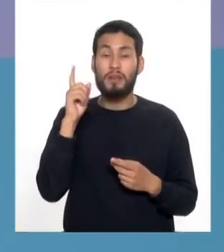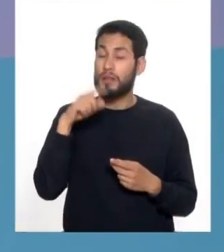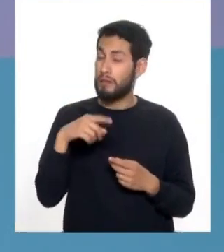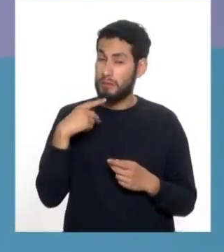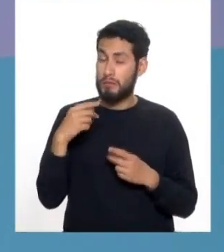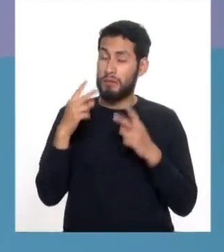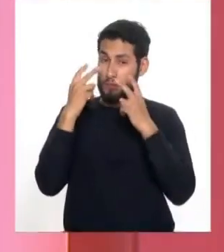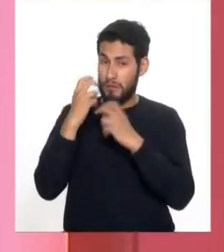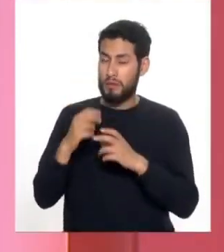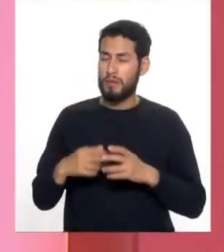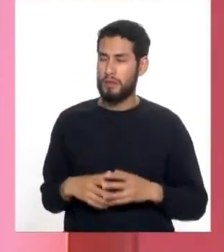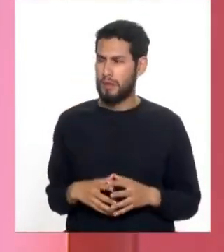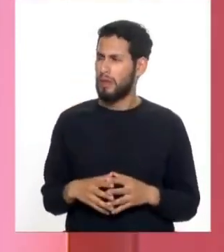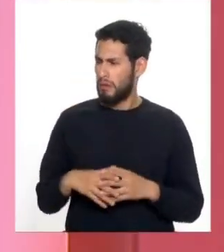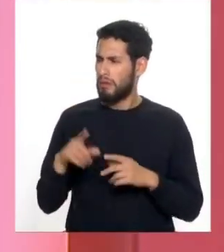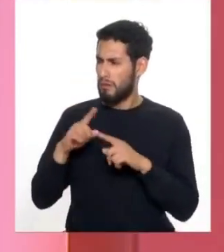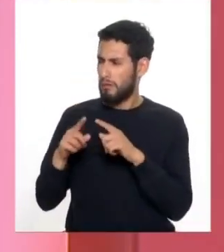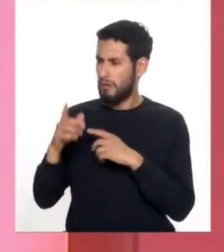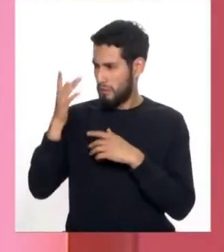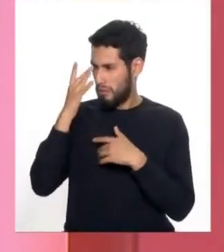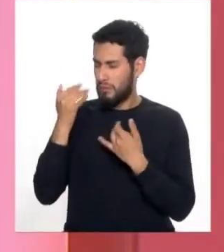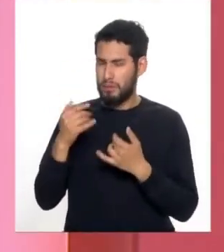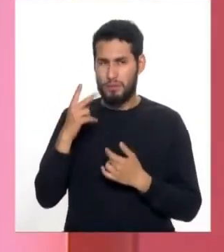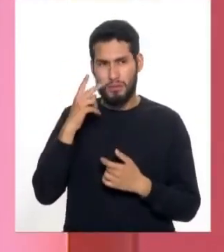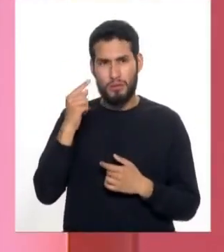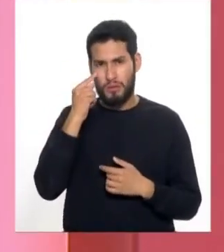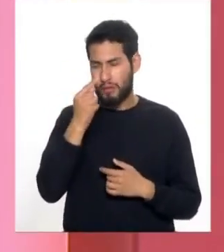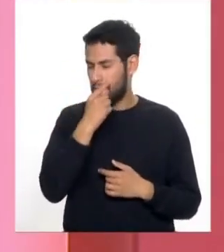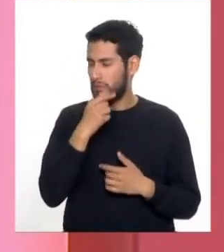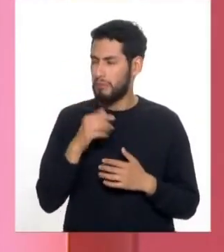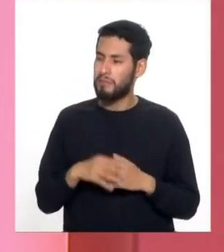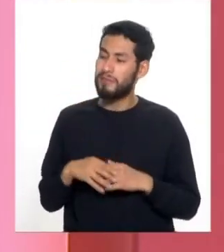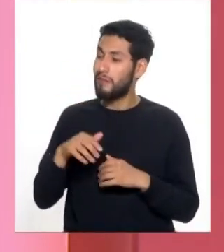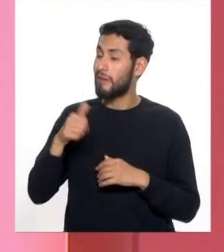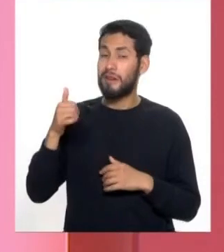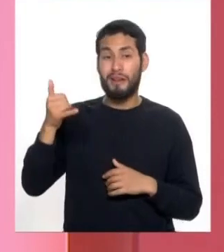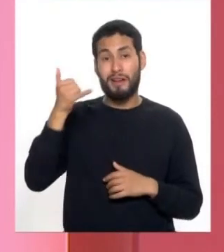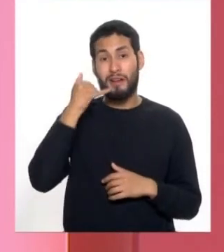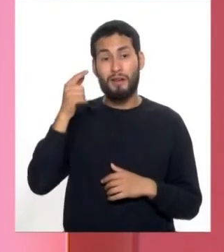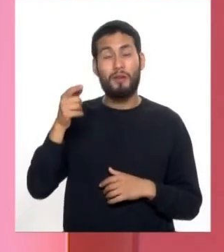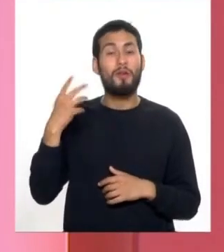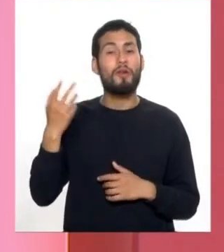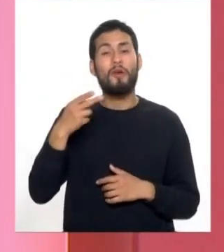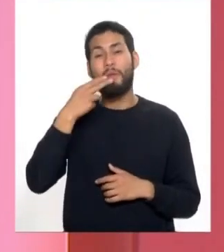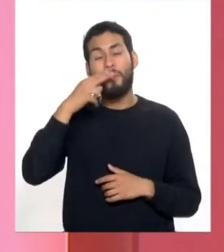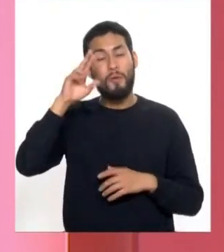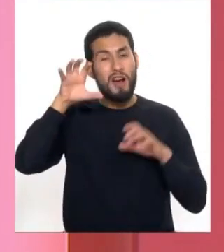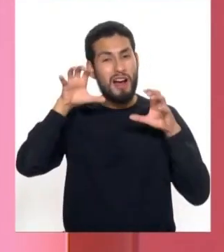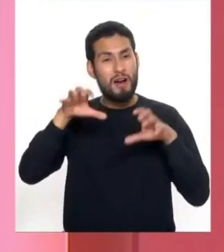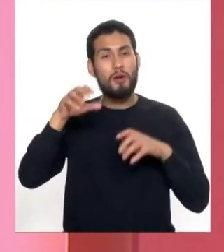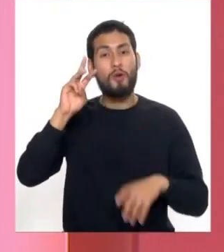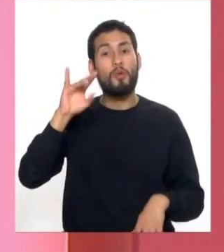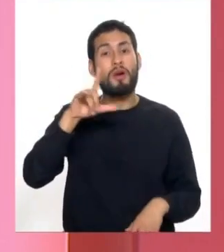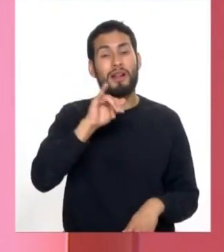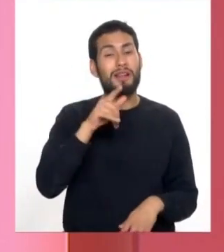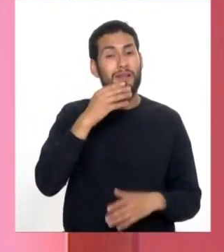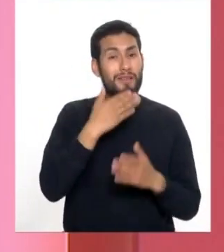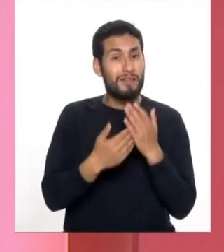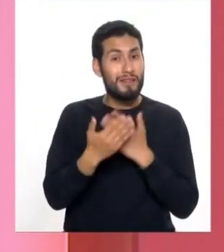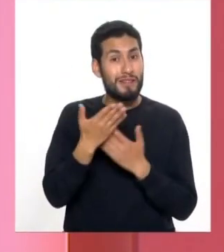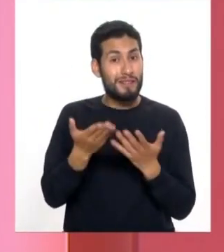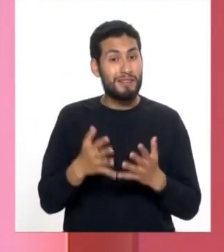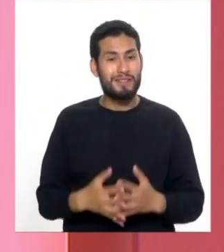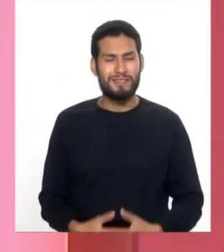atenderse. Claro, porque hay diferentes patologías que vamos a encontrar en nuestro ojito. Tenemos otra llamada de Huánuco. Willy, buenos días. ¿Cuál es tu consulta?